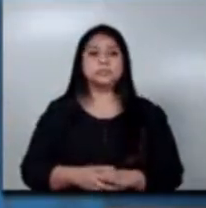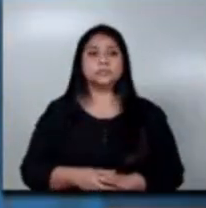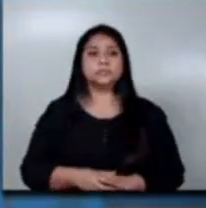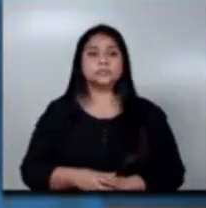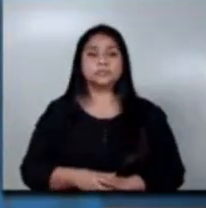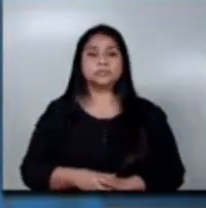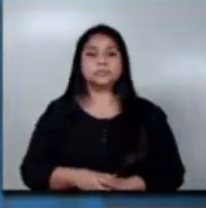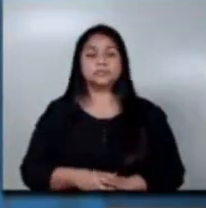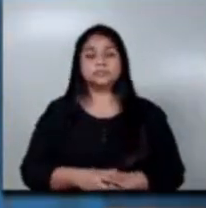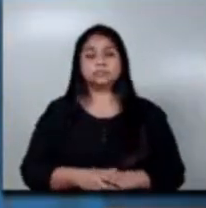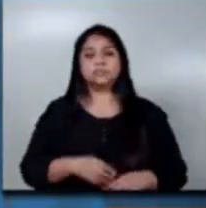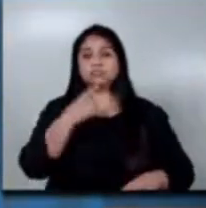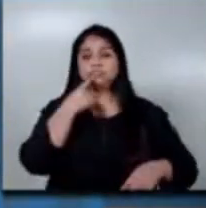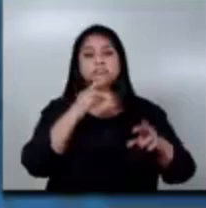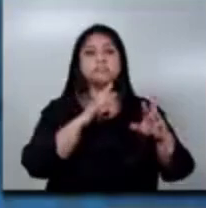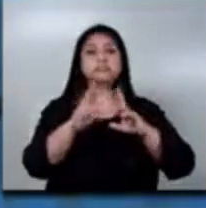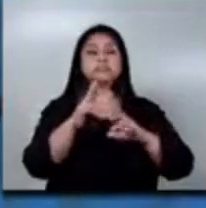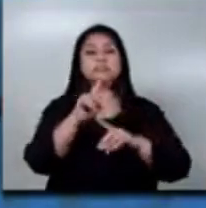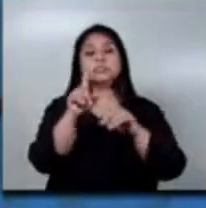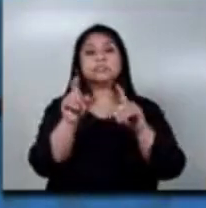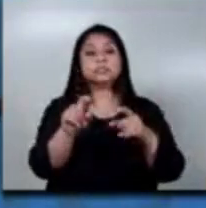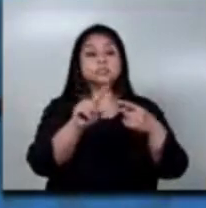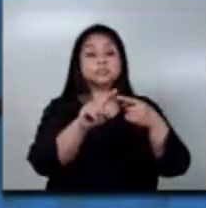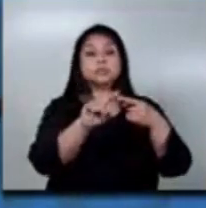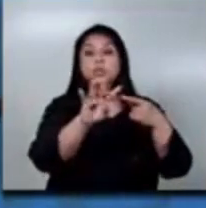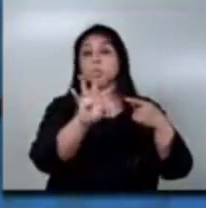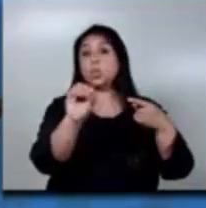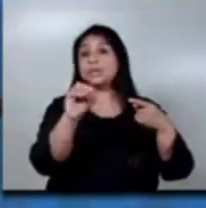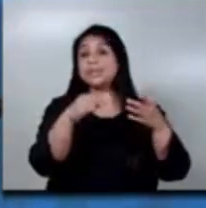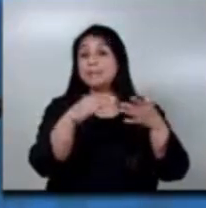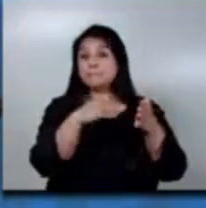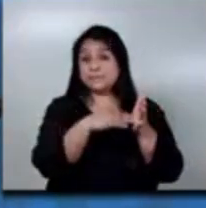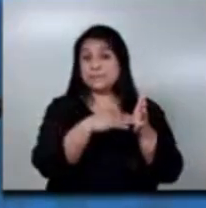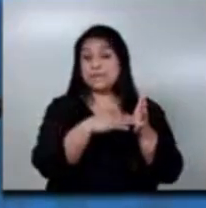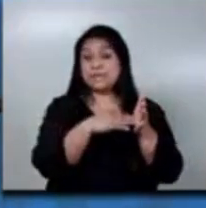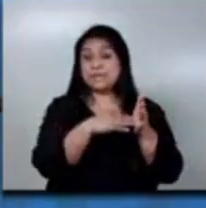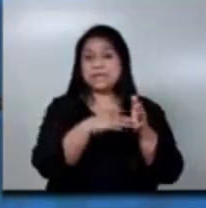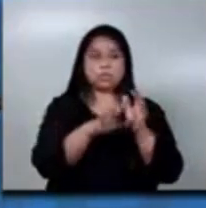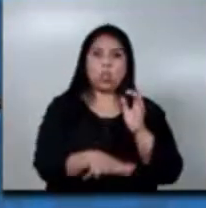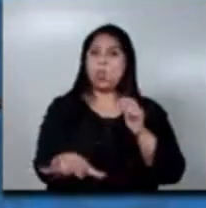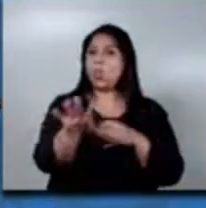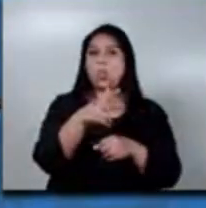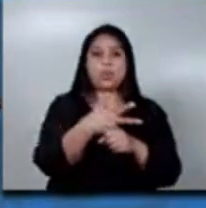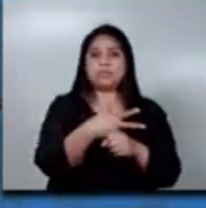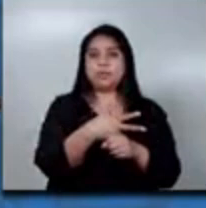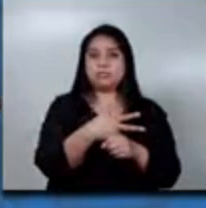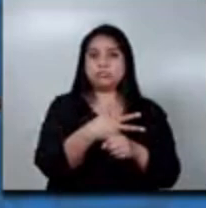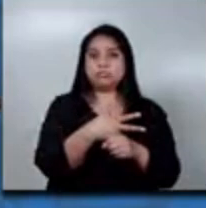En relación a su pregunta, le comento, los cuarenta mil agricultores están distribuidos en todo el territorio nacional.